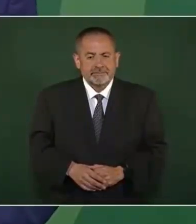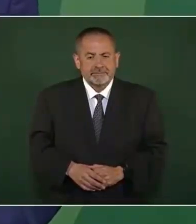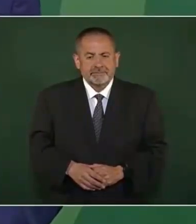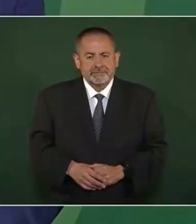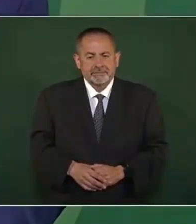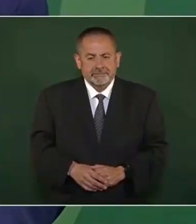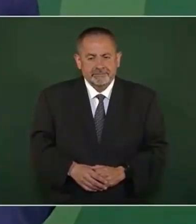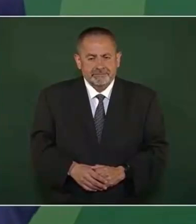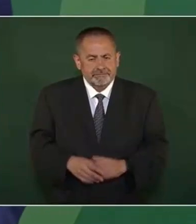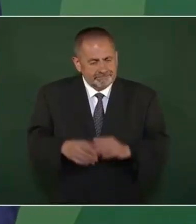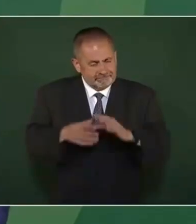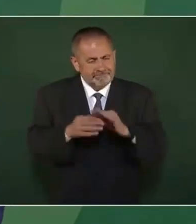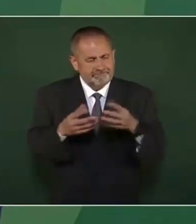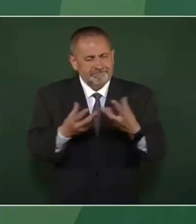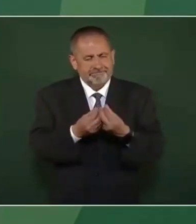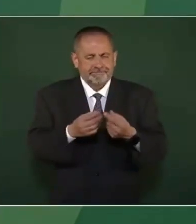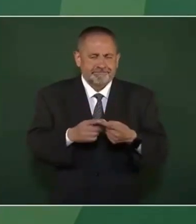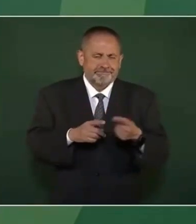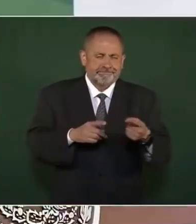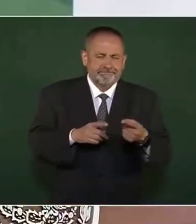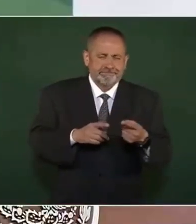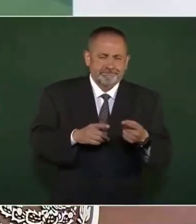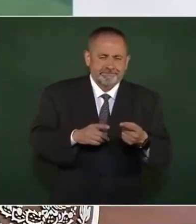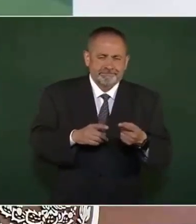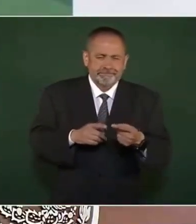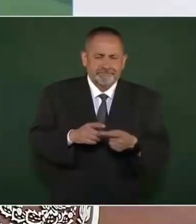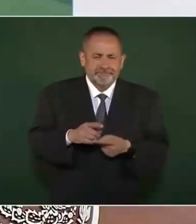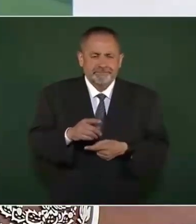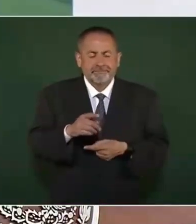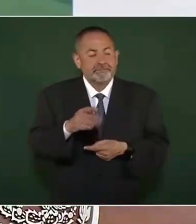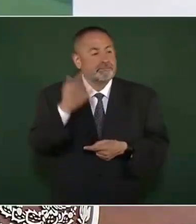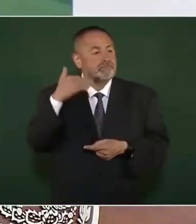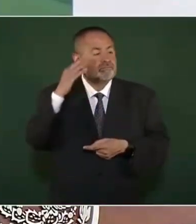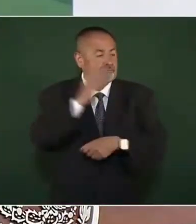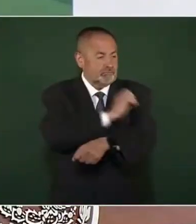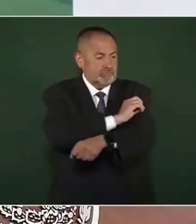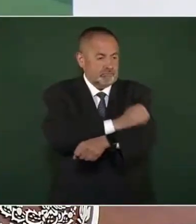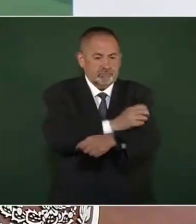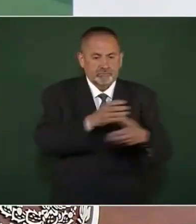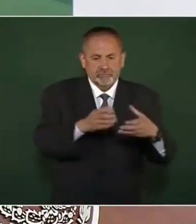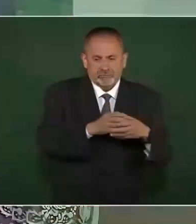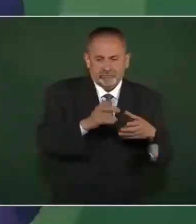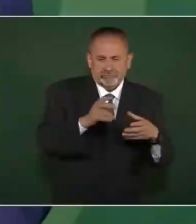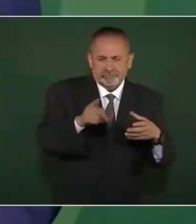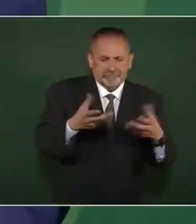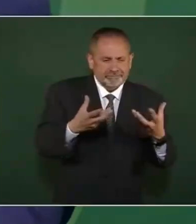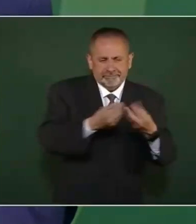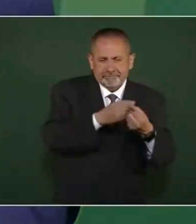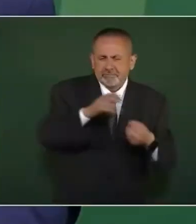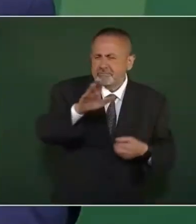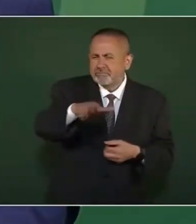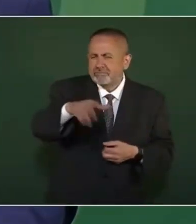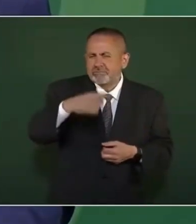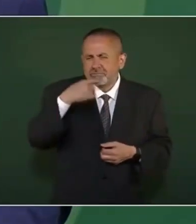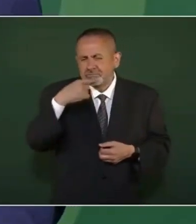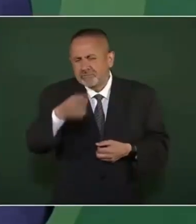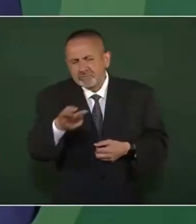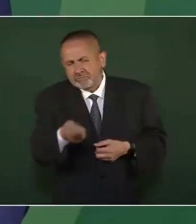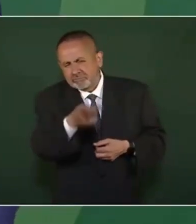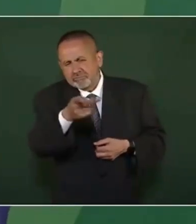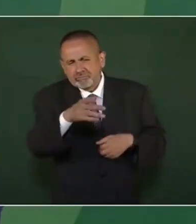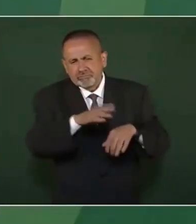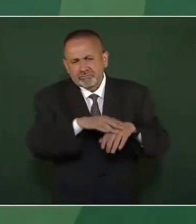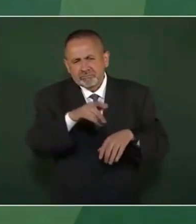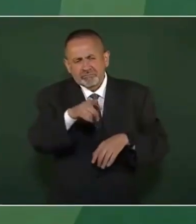arquitecto Pani era muy cercano a Obregón y una vez le preguntaron oiga, si usted